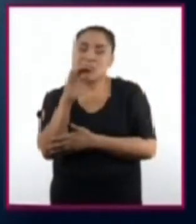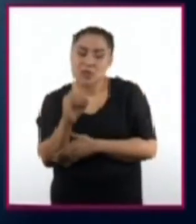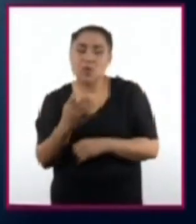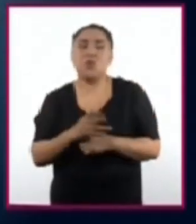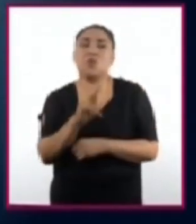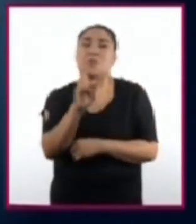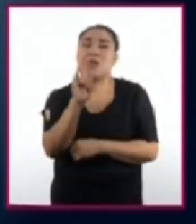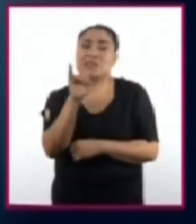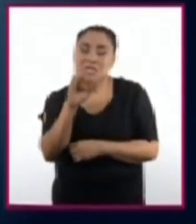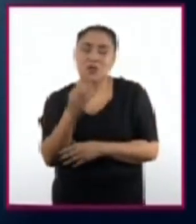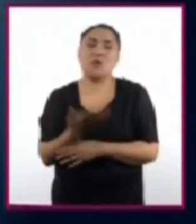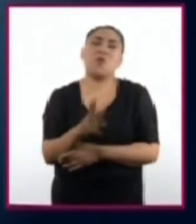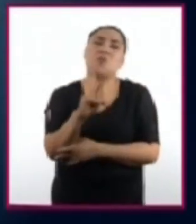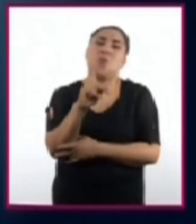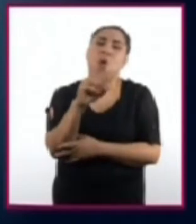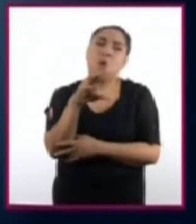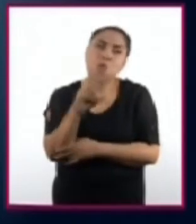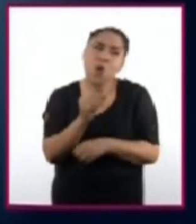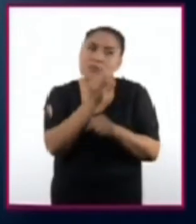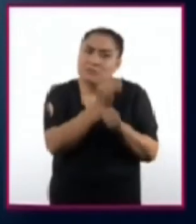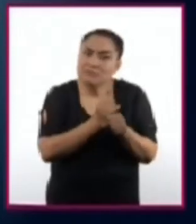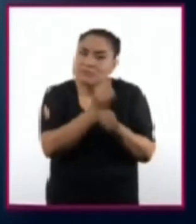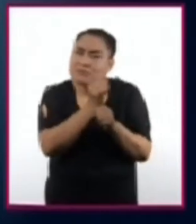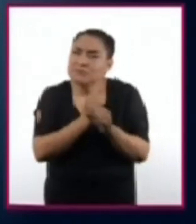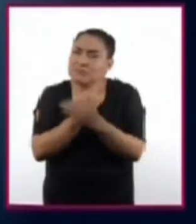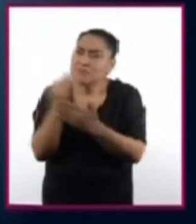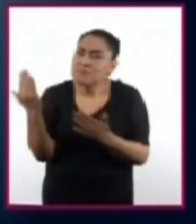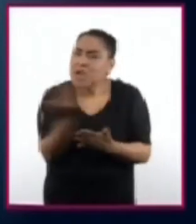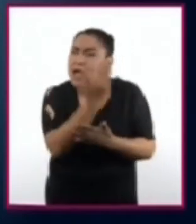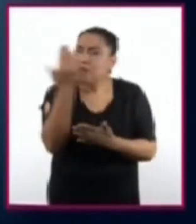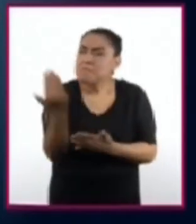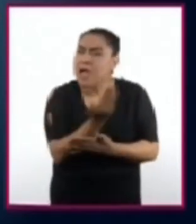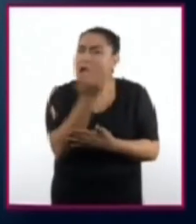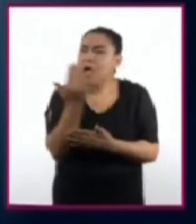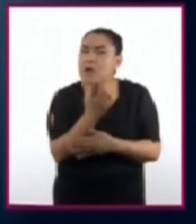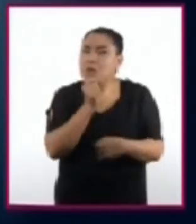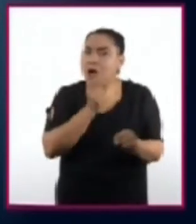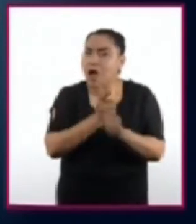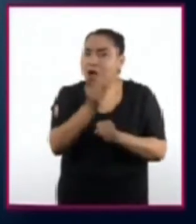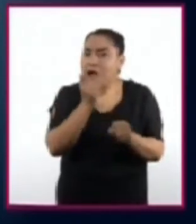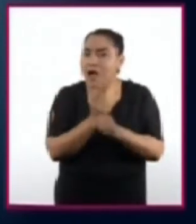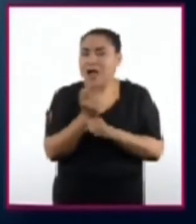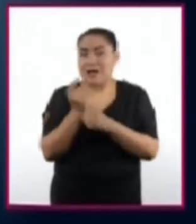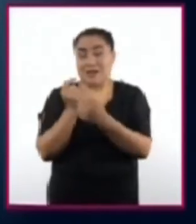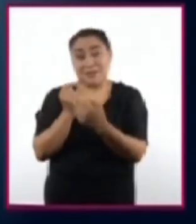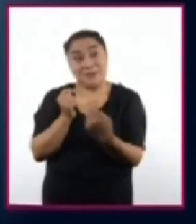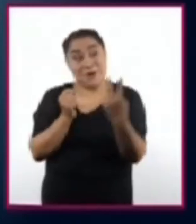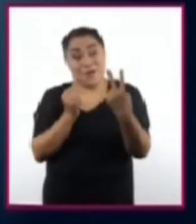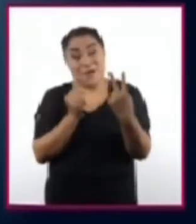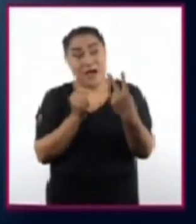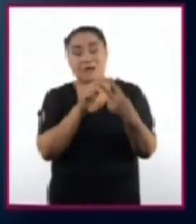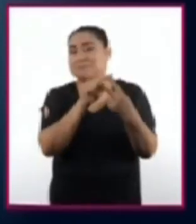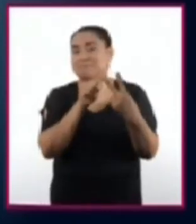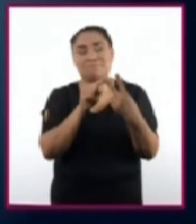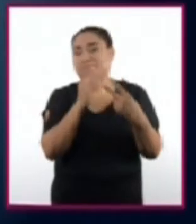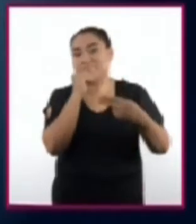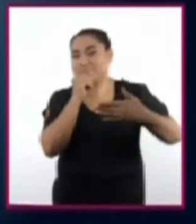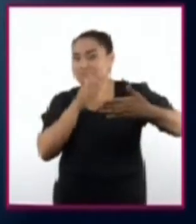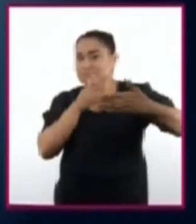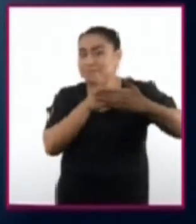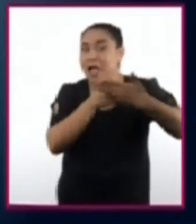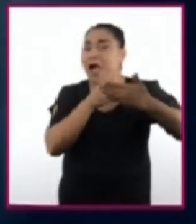platino y el plomo. Y vio que estos dos últimos eran los únicos que detenían al rayo completamente.